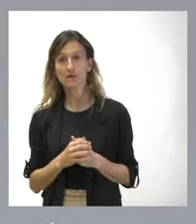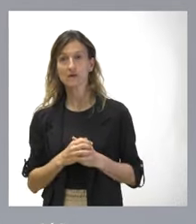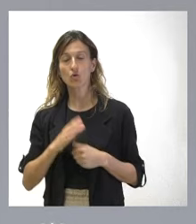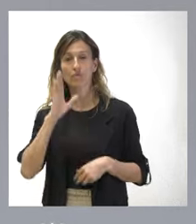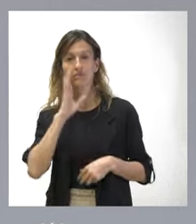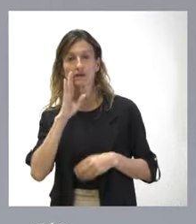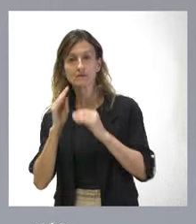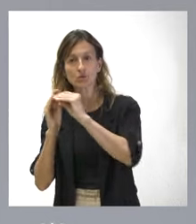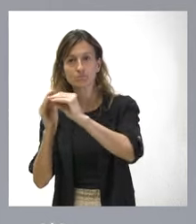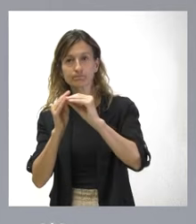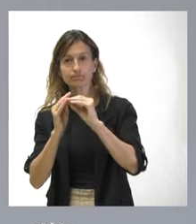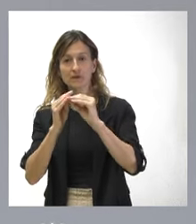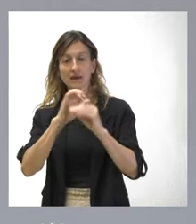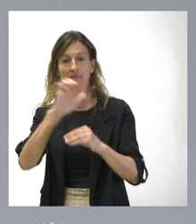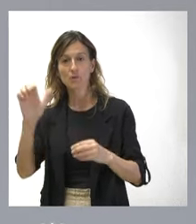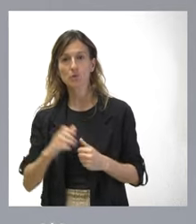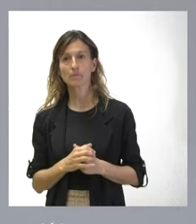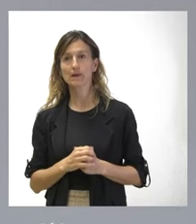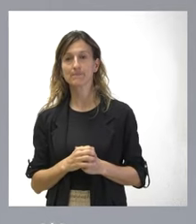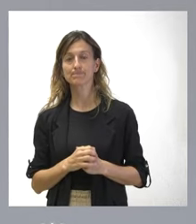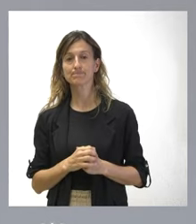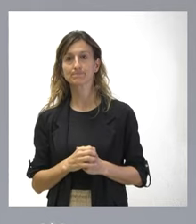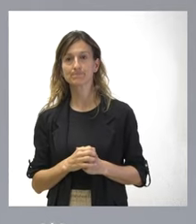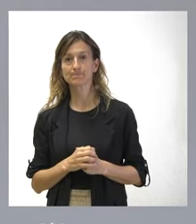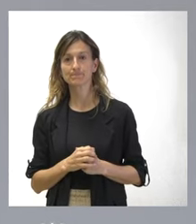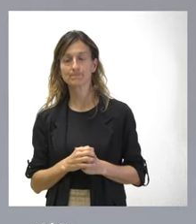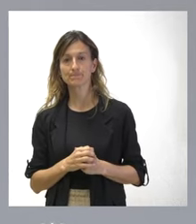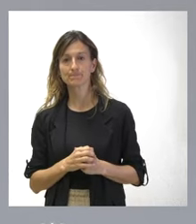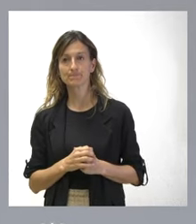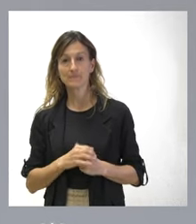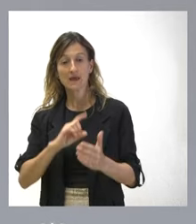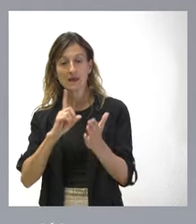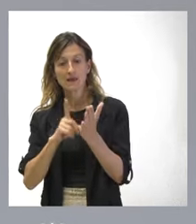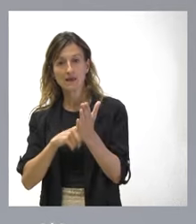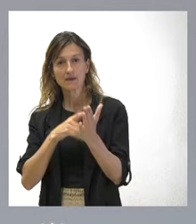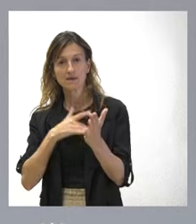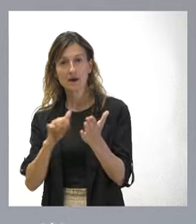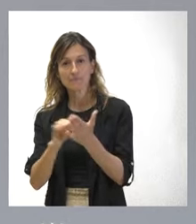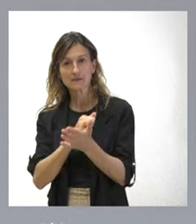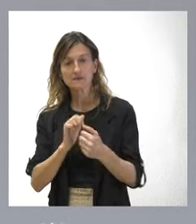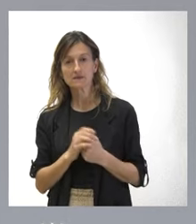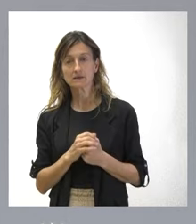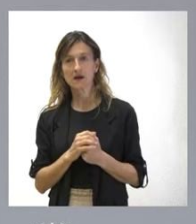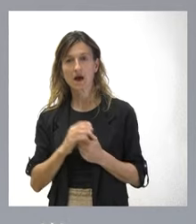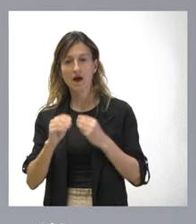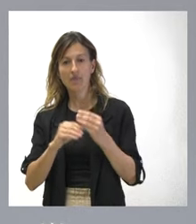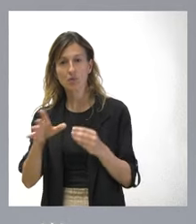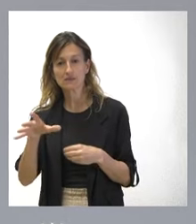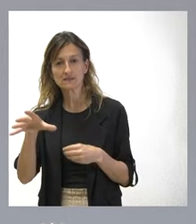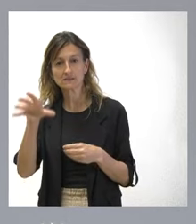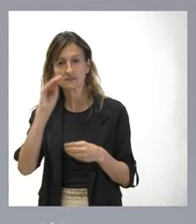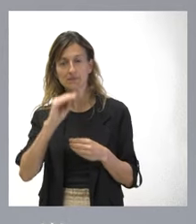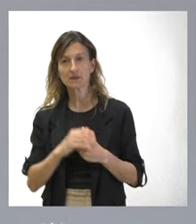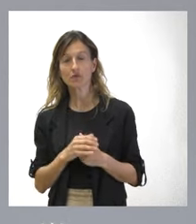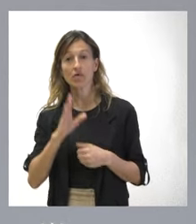homogeneizado a nivel europeo. Bien, pues en la ley de amnistía se hace una interpretación determinada